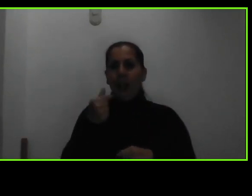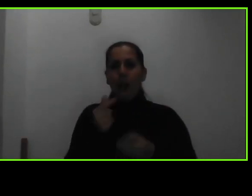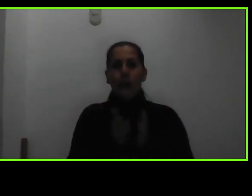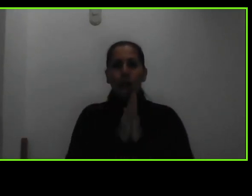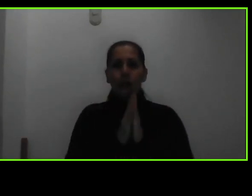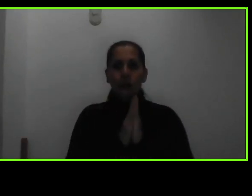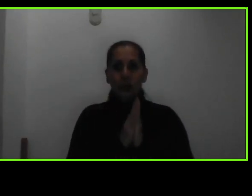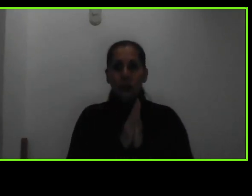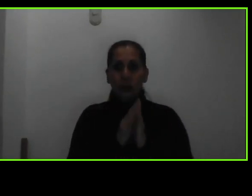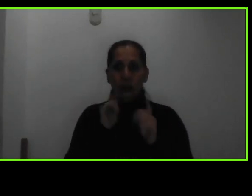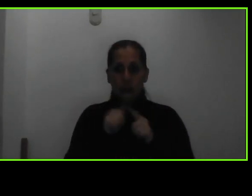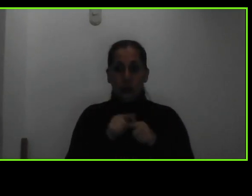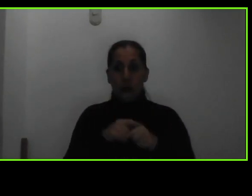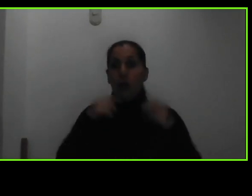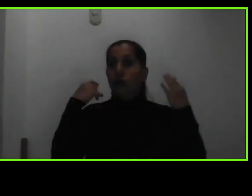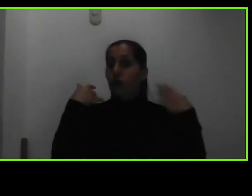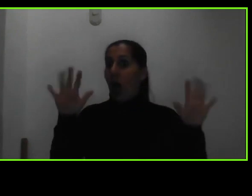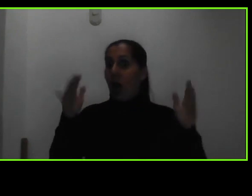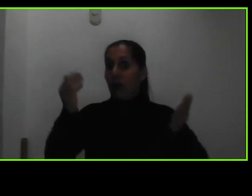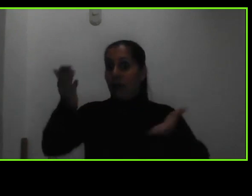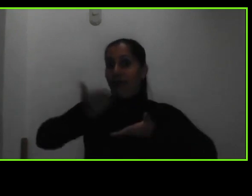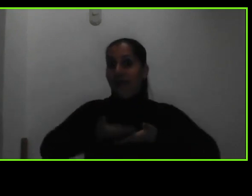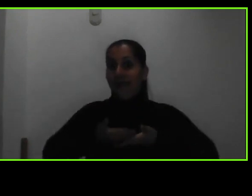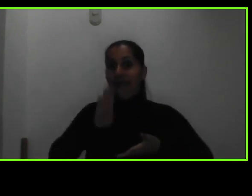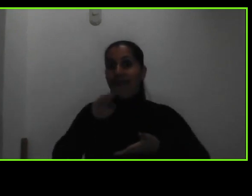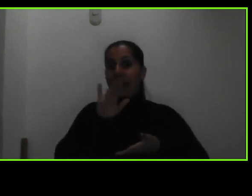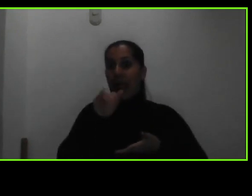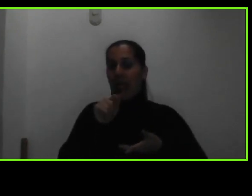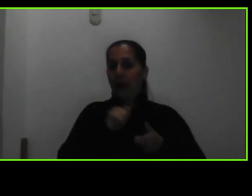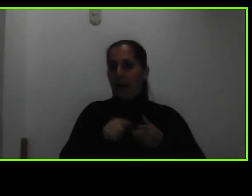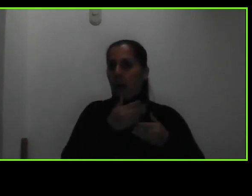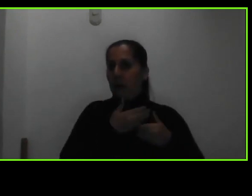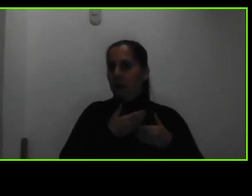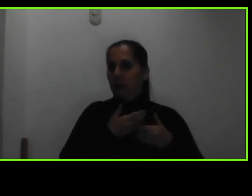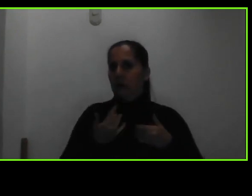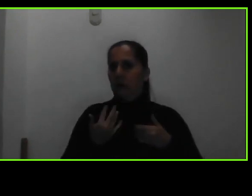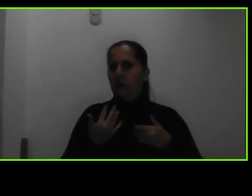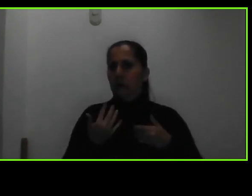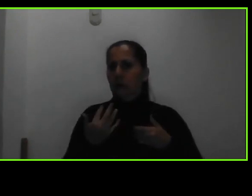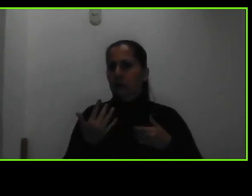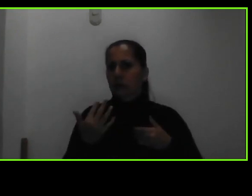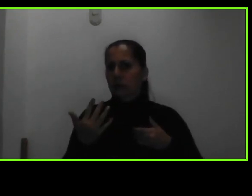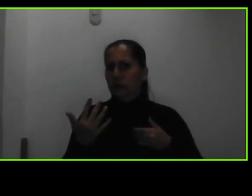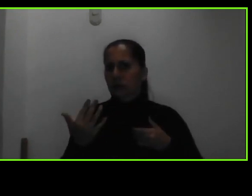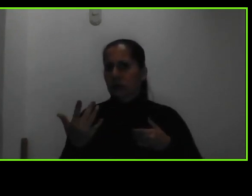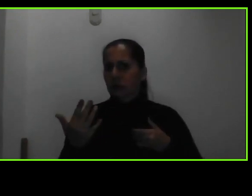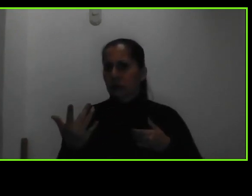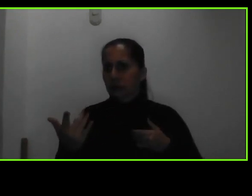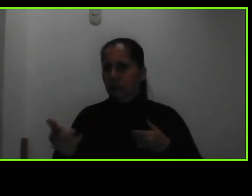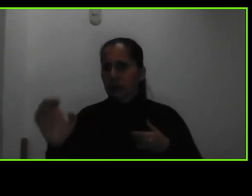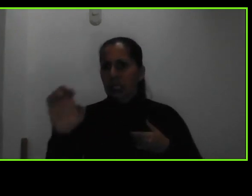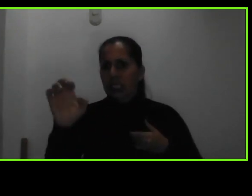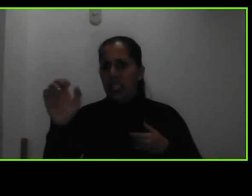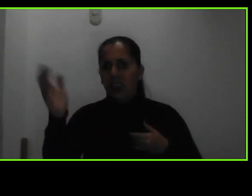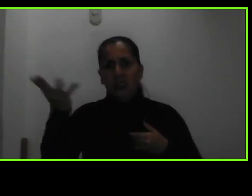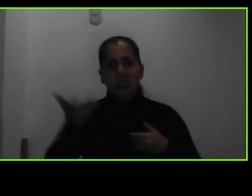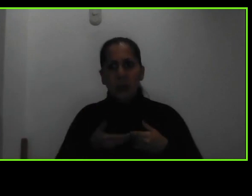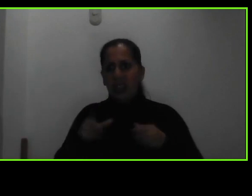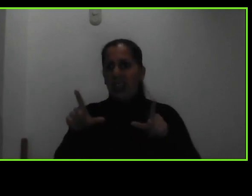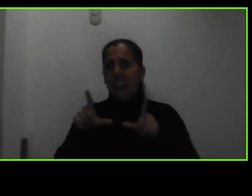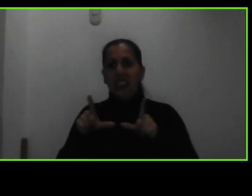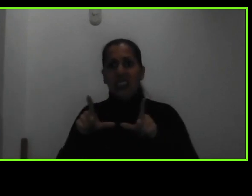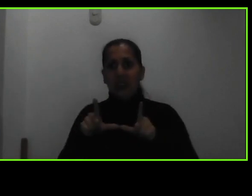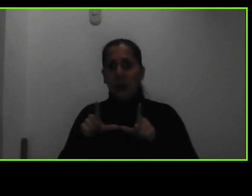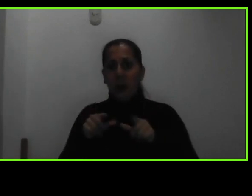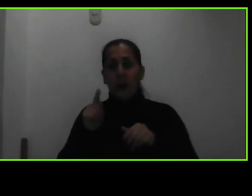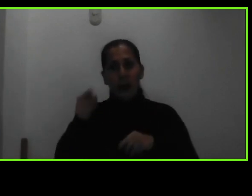califican con una beca y llegamos a enero y ustedes creían que en noviembre les iban a dar el título entonces ustedes buscan